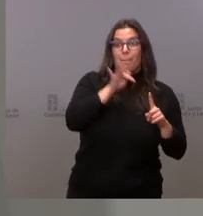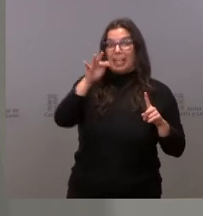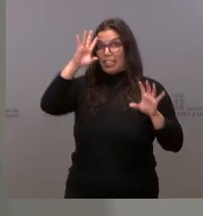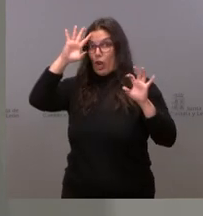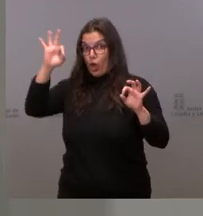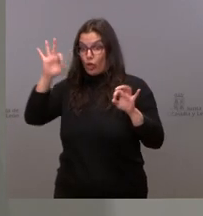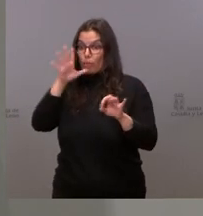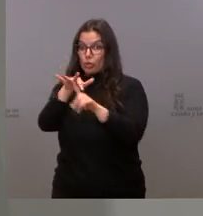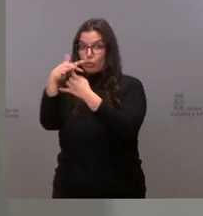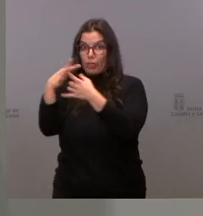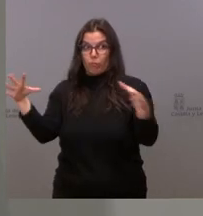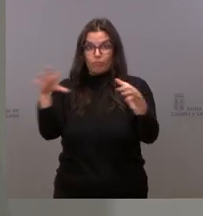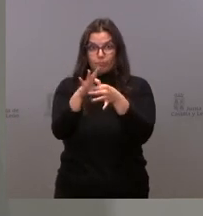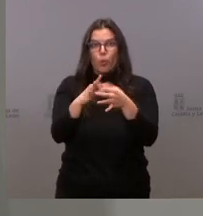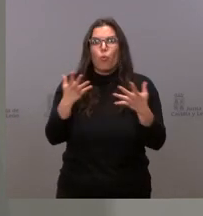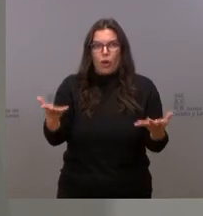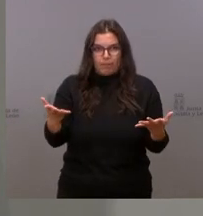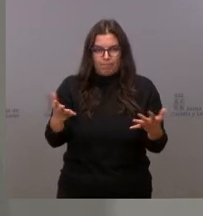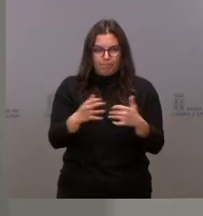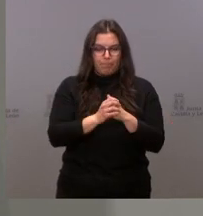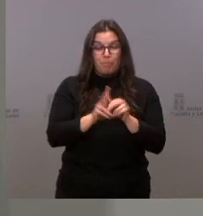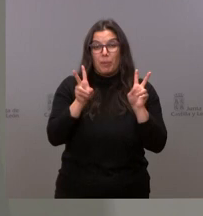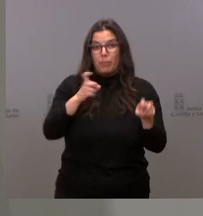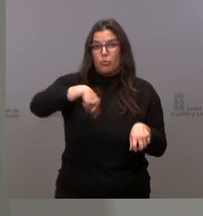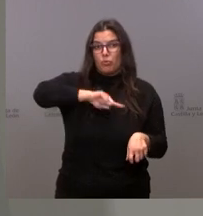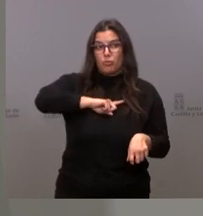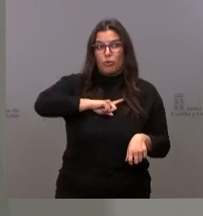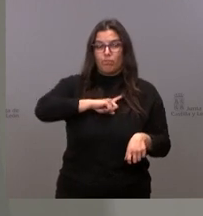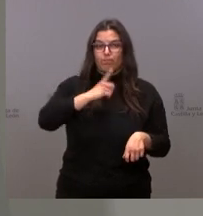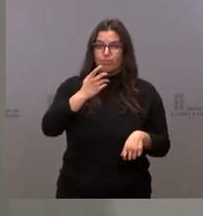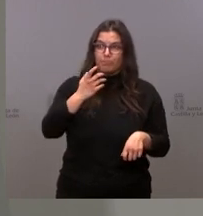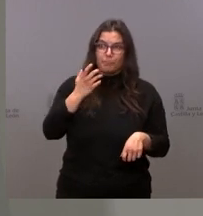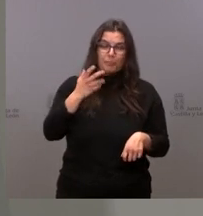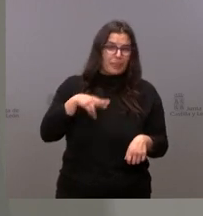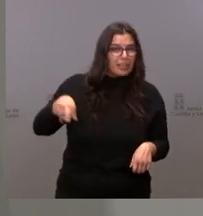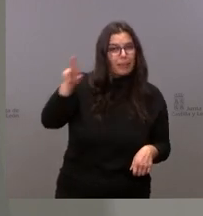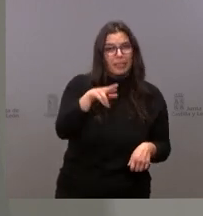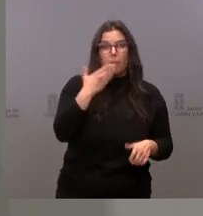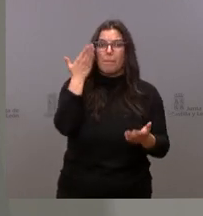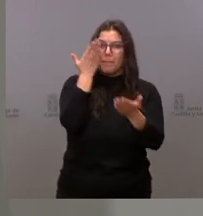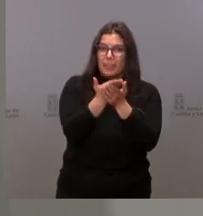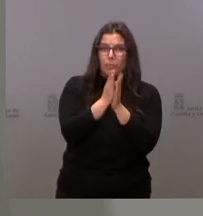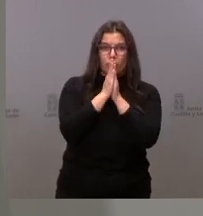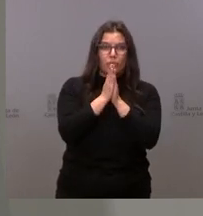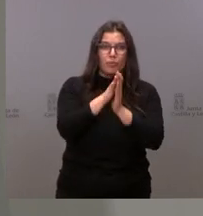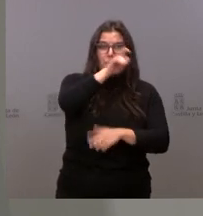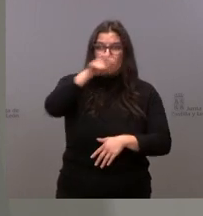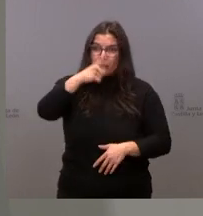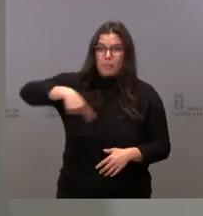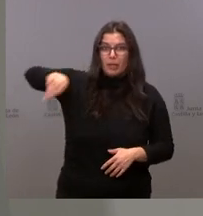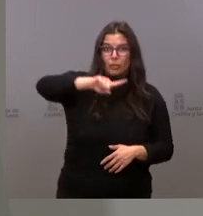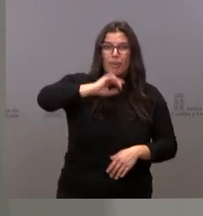a esta situación. En principio, nosotros insistimos en llamar a la población a hacer las cosas que sabemos que son